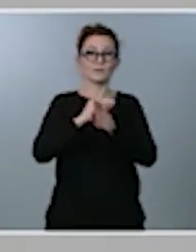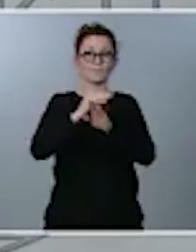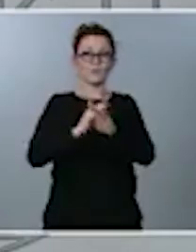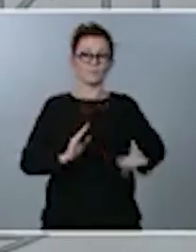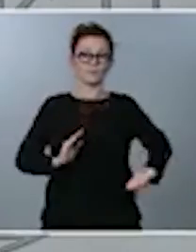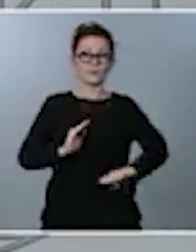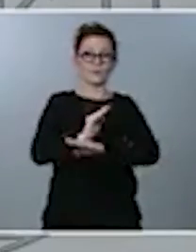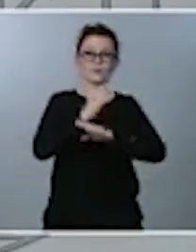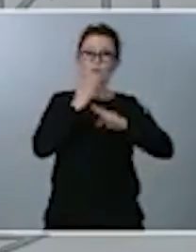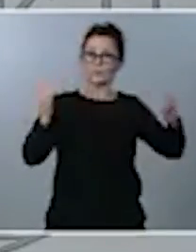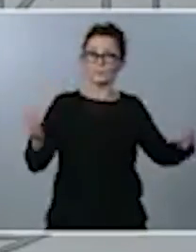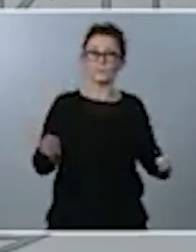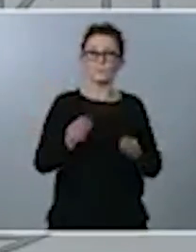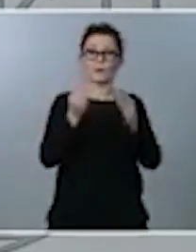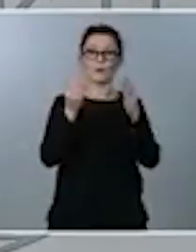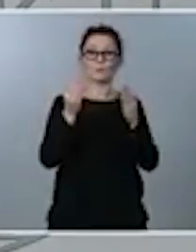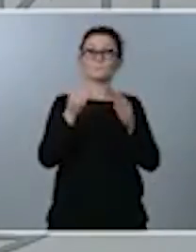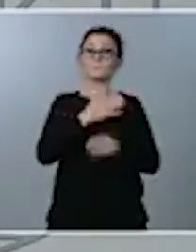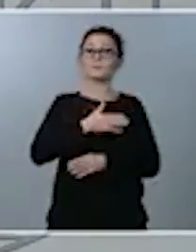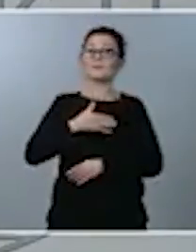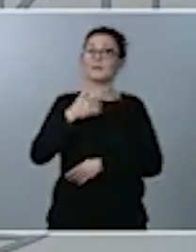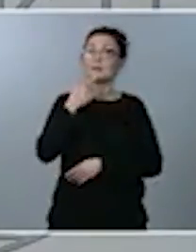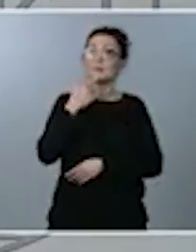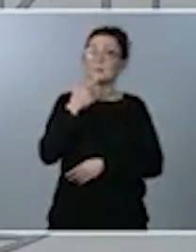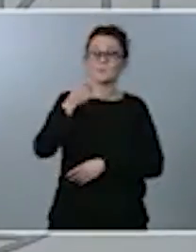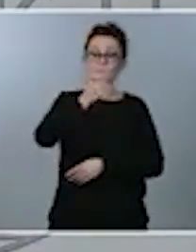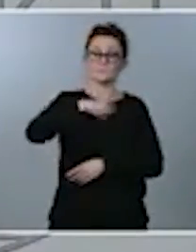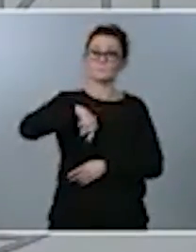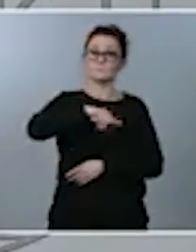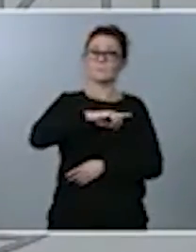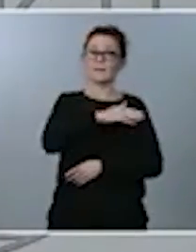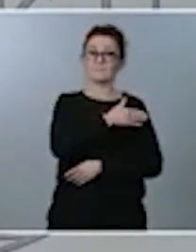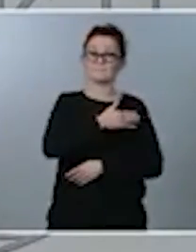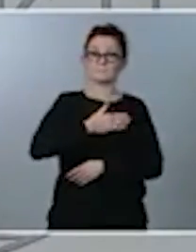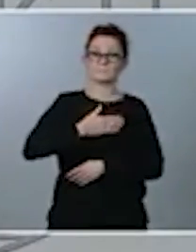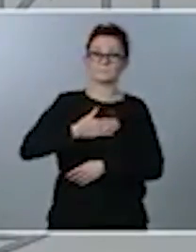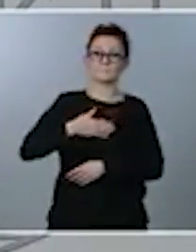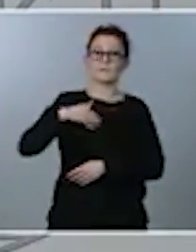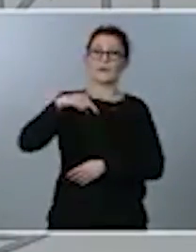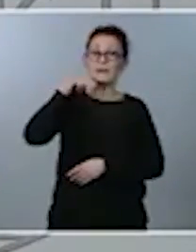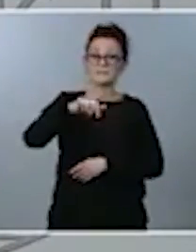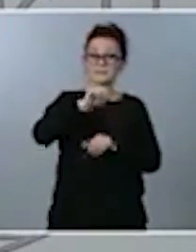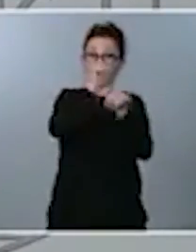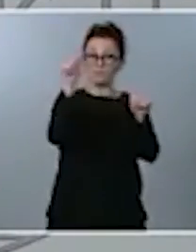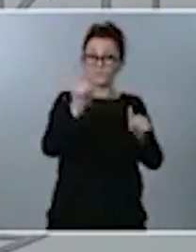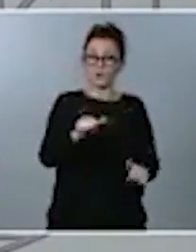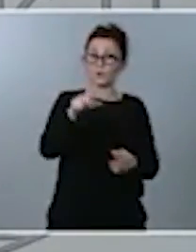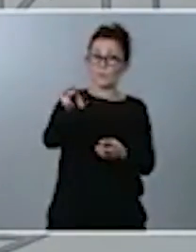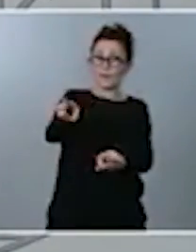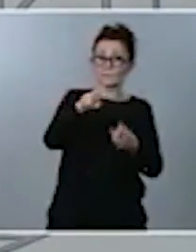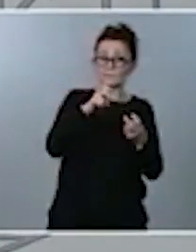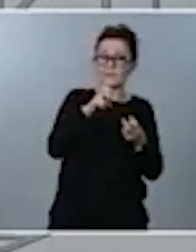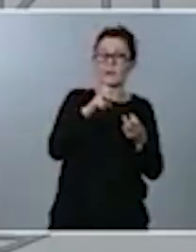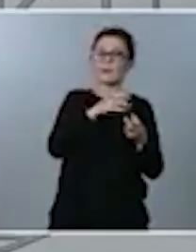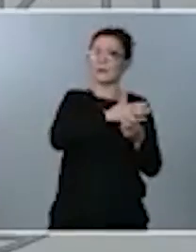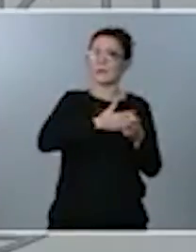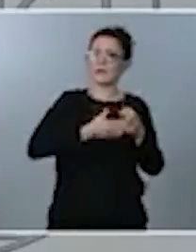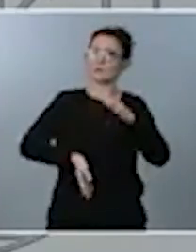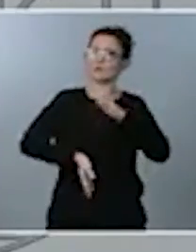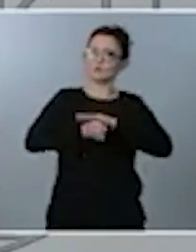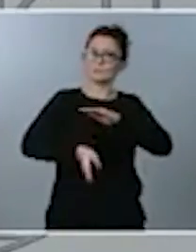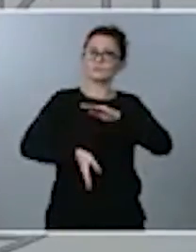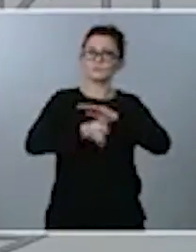quiero decirles que tenemos la firme voluntad de avanzar en esta figura fiscal, en una armonización en el conjunto del